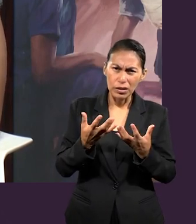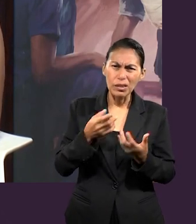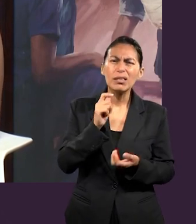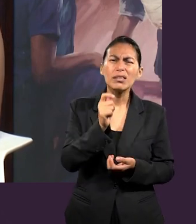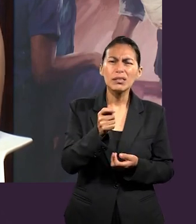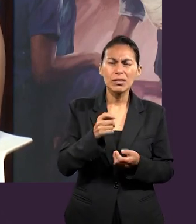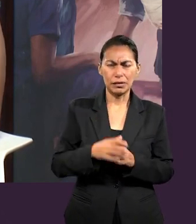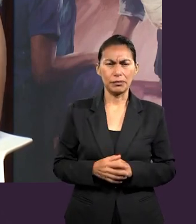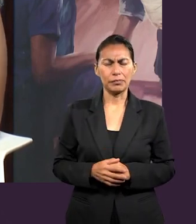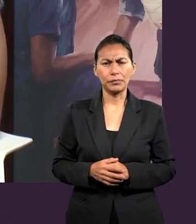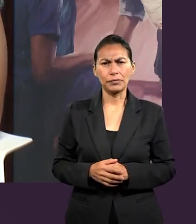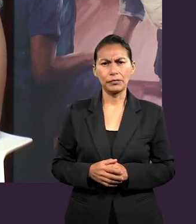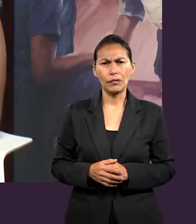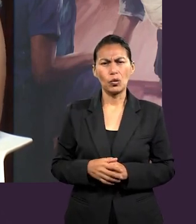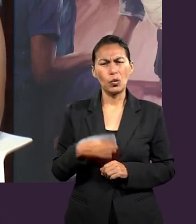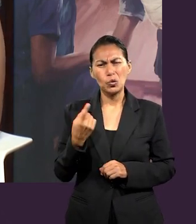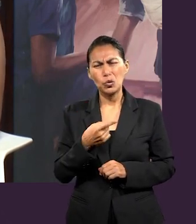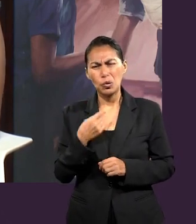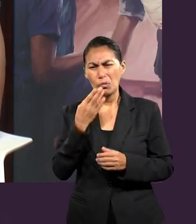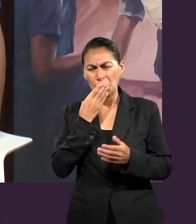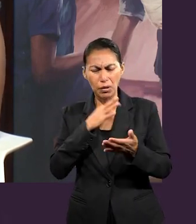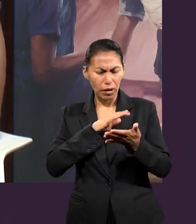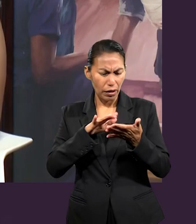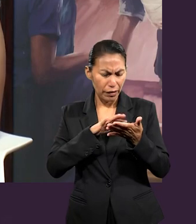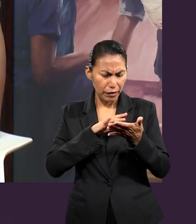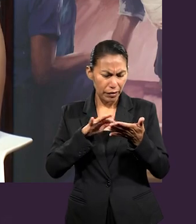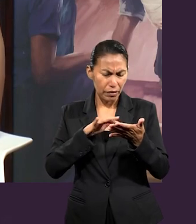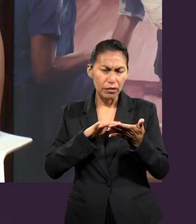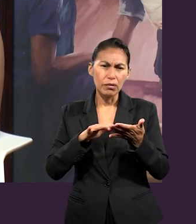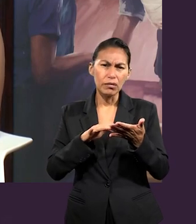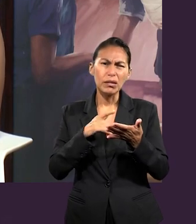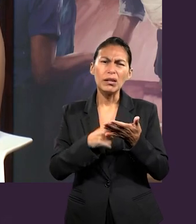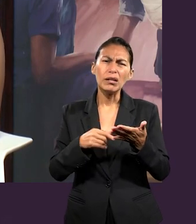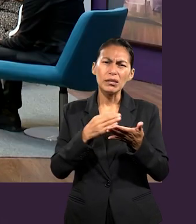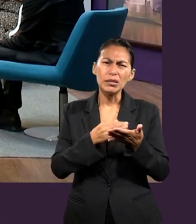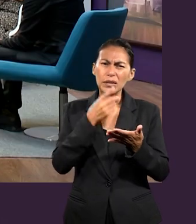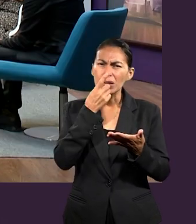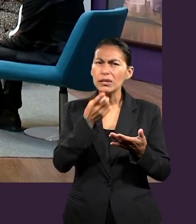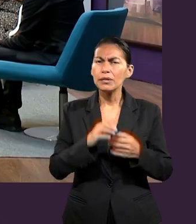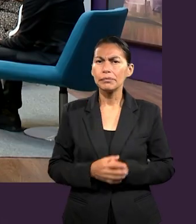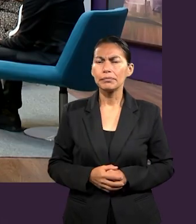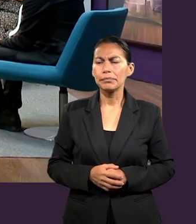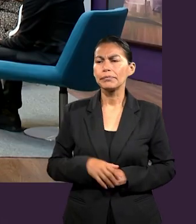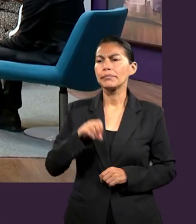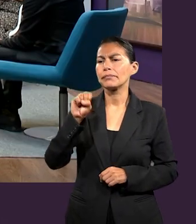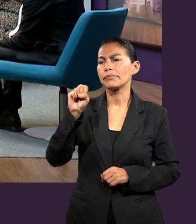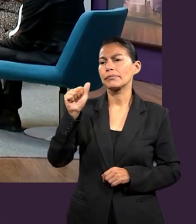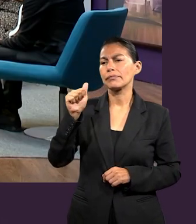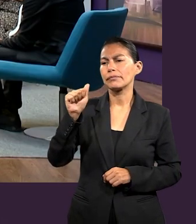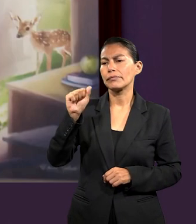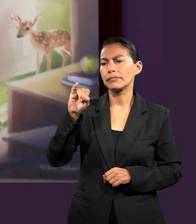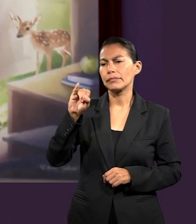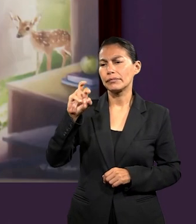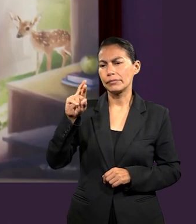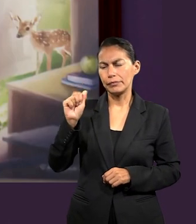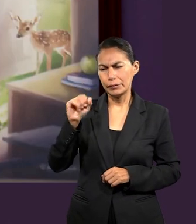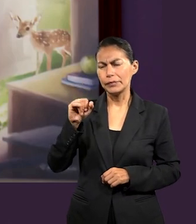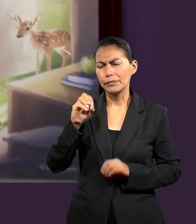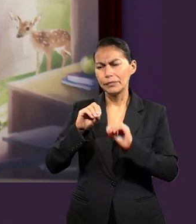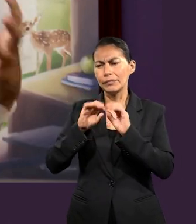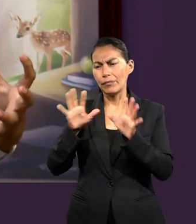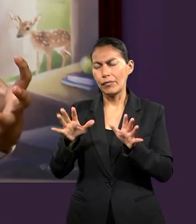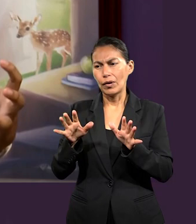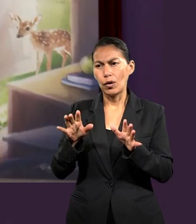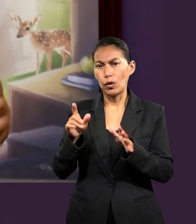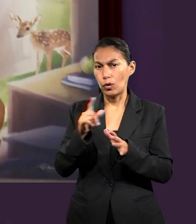¿Cómo aplicaríamos esta parte a lo que estamos leyendo y el hilo de nuestra lección? Claro que sí, Zaira. Bueno, el anticipo es una